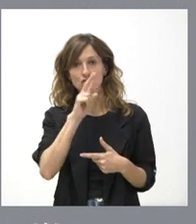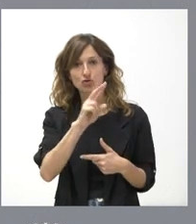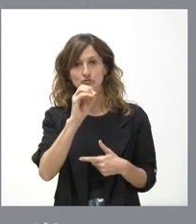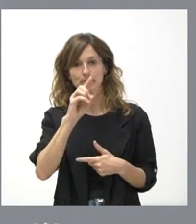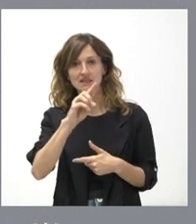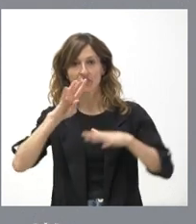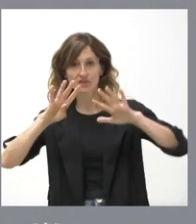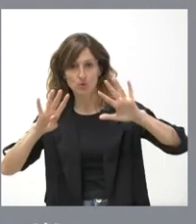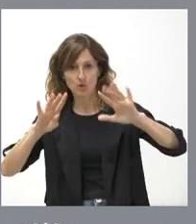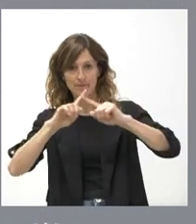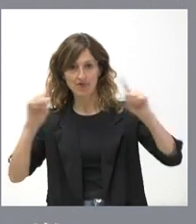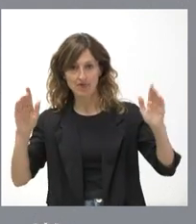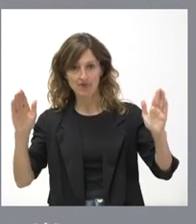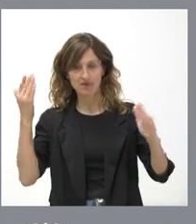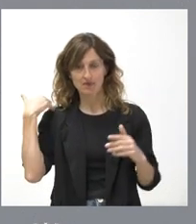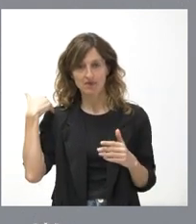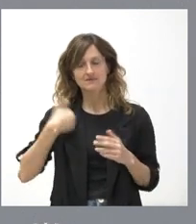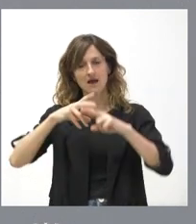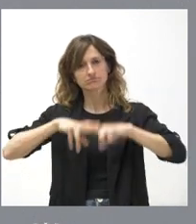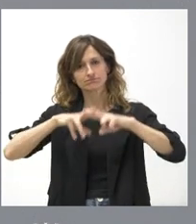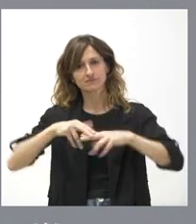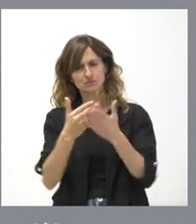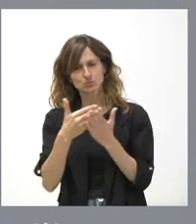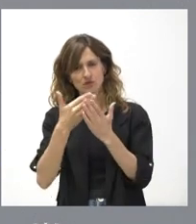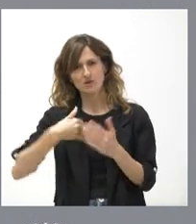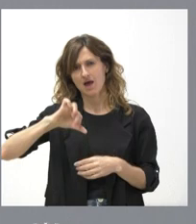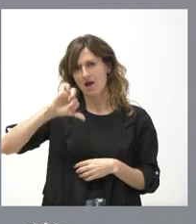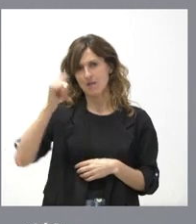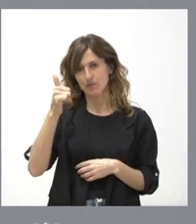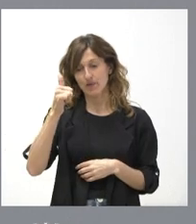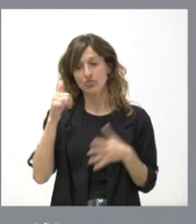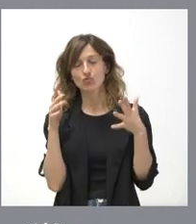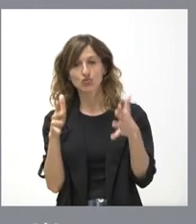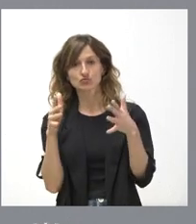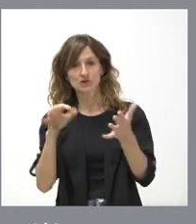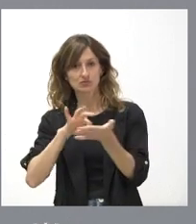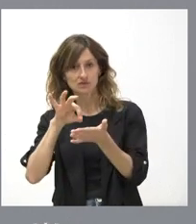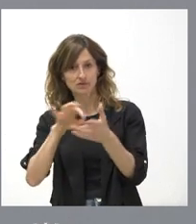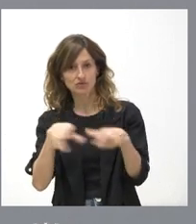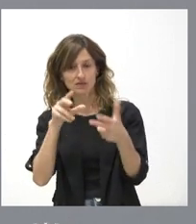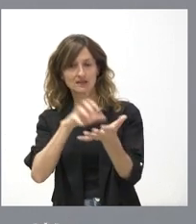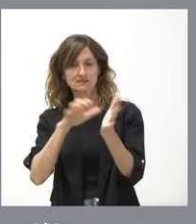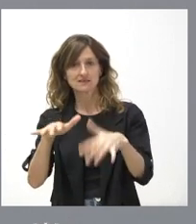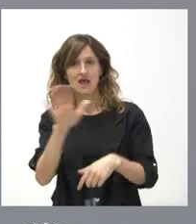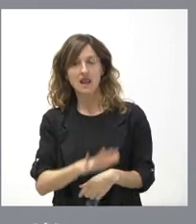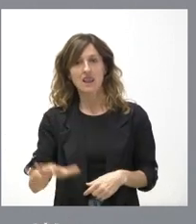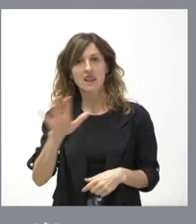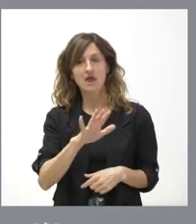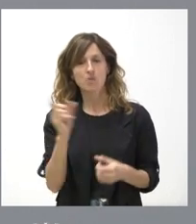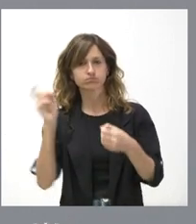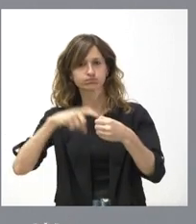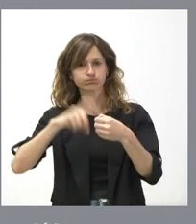que fue ya analizado, estudiado y aprobado por el Consejo de Servicios Sociales de Castilla y León, que tiene una amplia